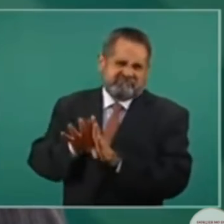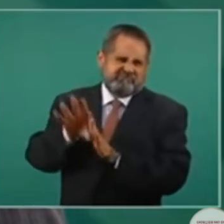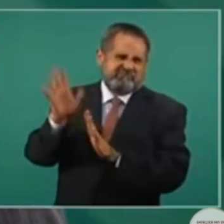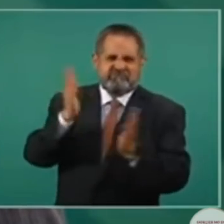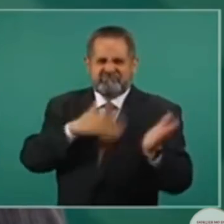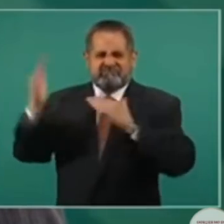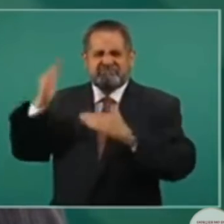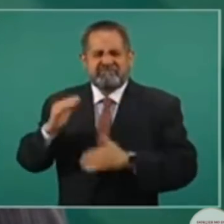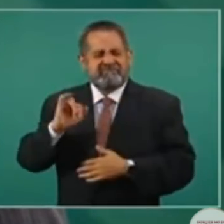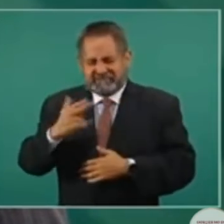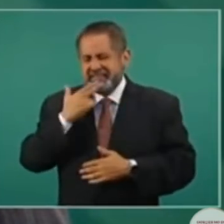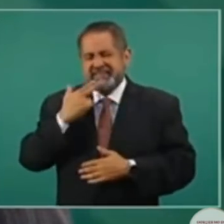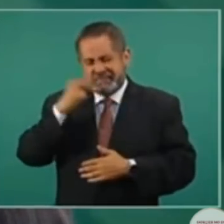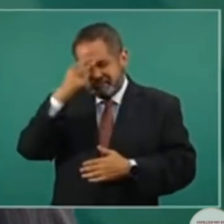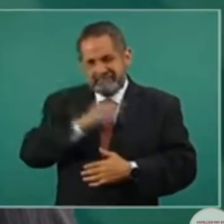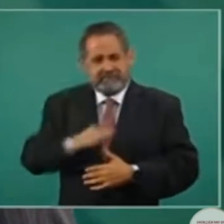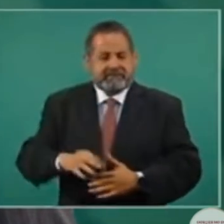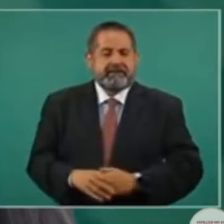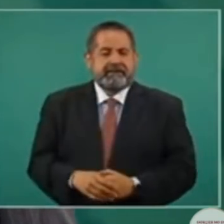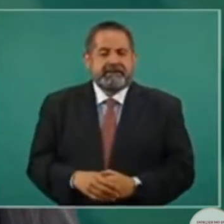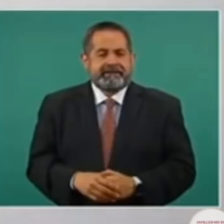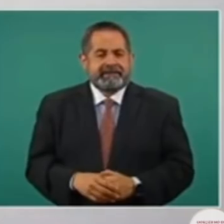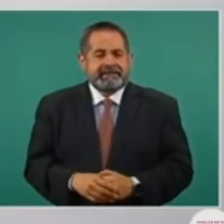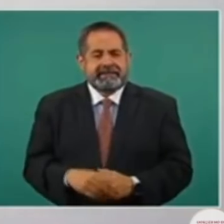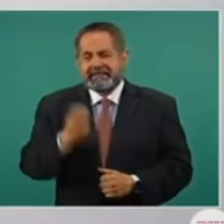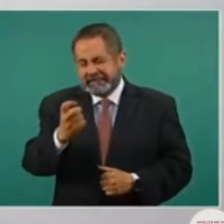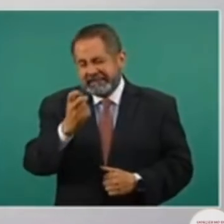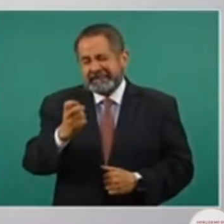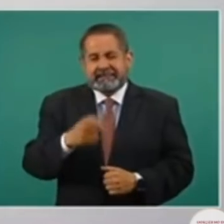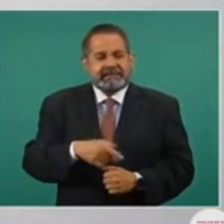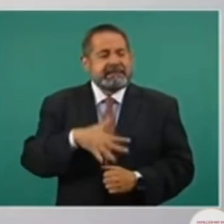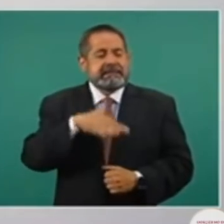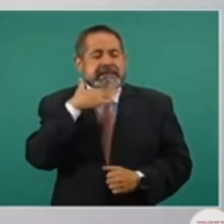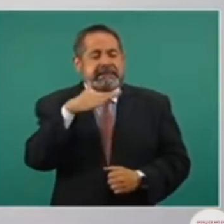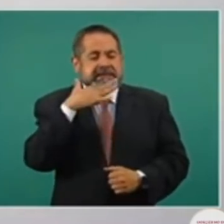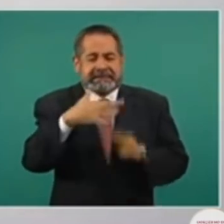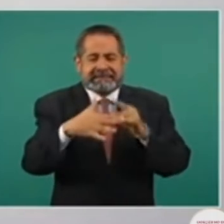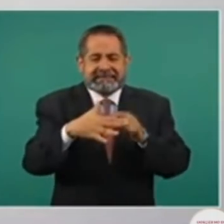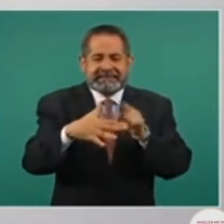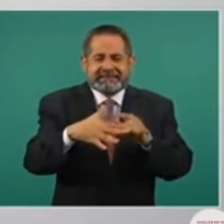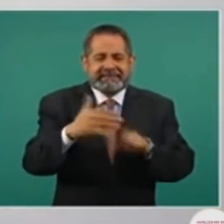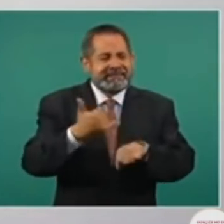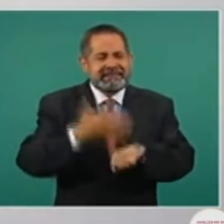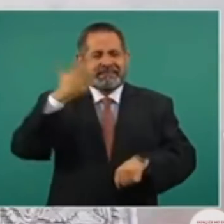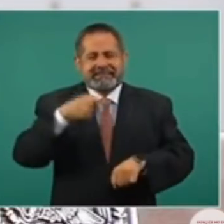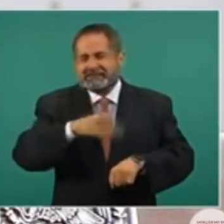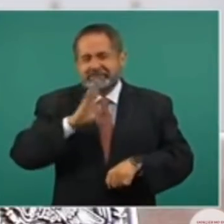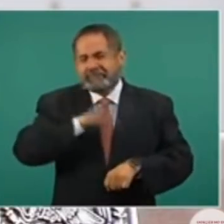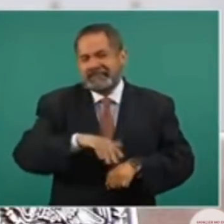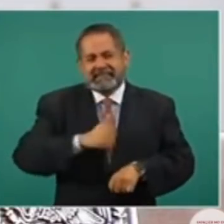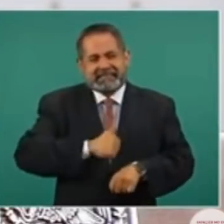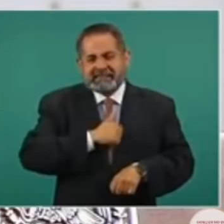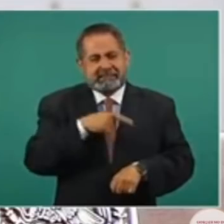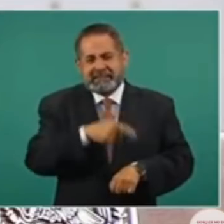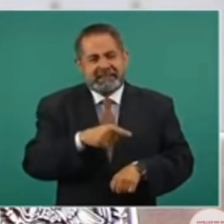Amigos y amigas, hoy quieren hacer lo mismo. Hoy el presidente López Obrador hace un